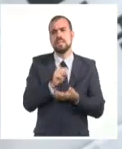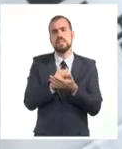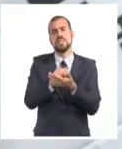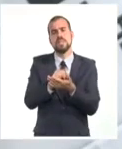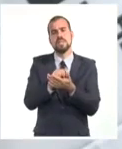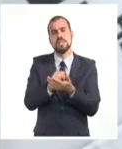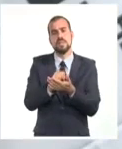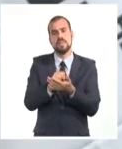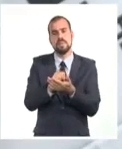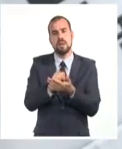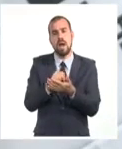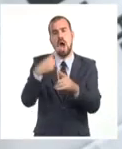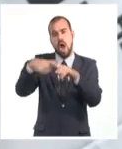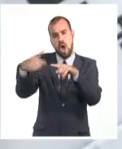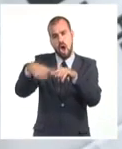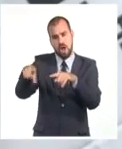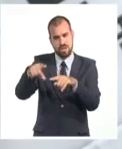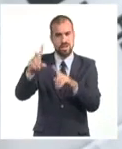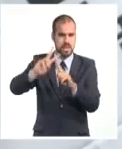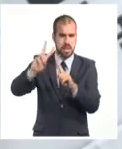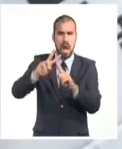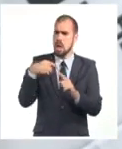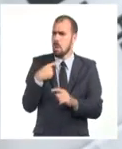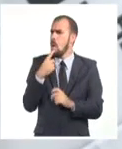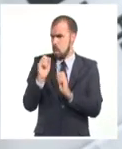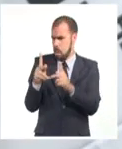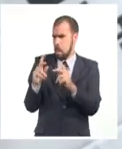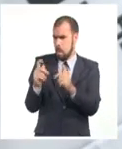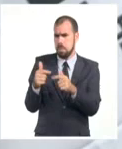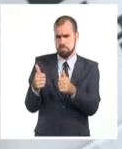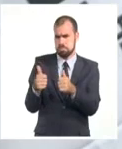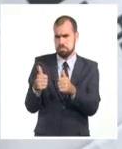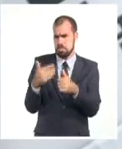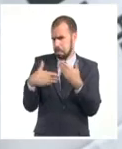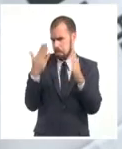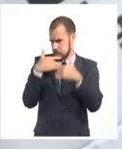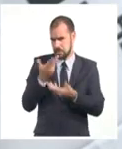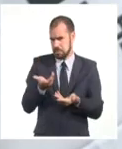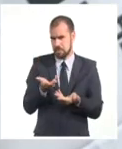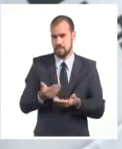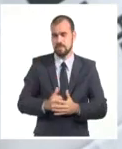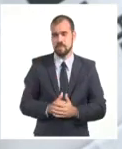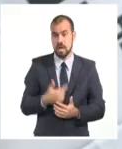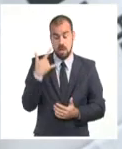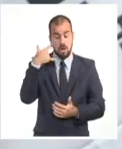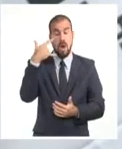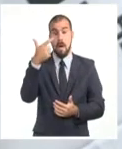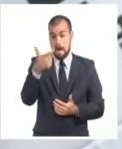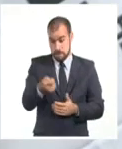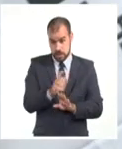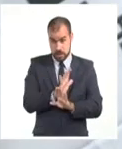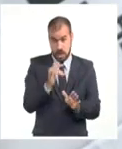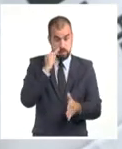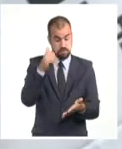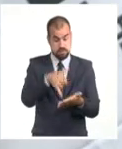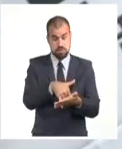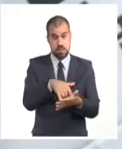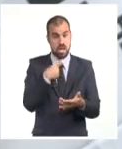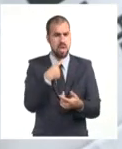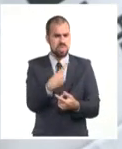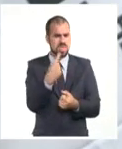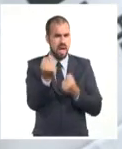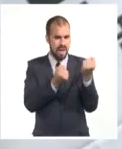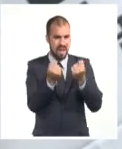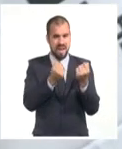BTV. Y yo le dije, sí, claro, cómo no, no hay ningún problema. Colgamos la llamada y le dije al conductor del carro,